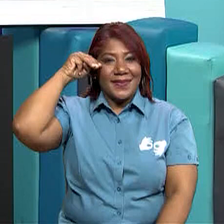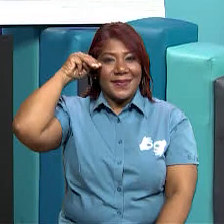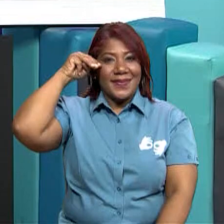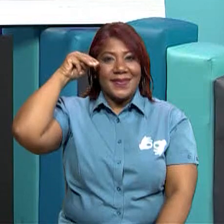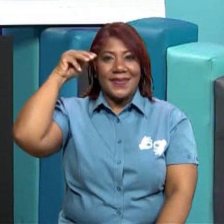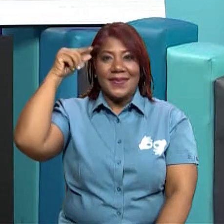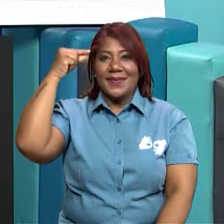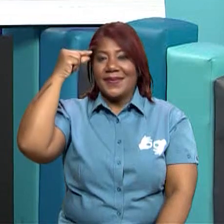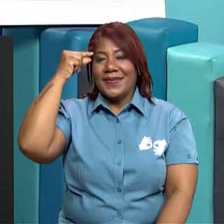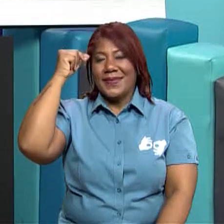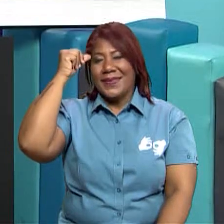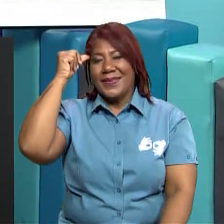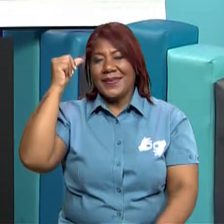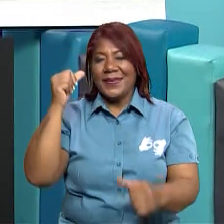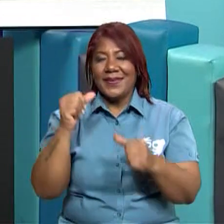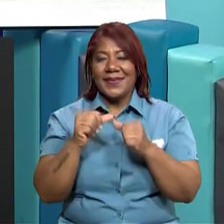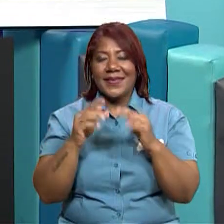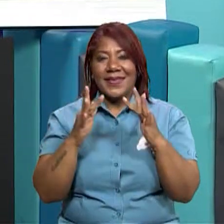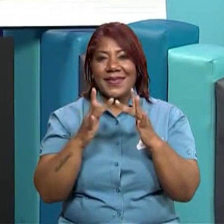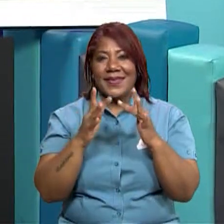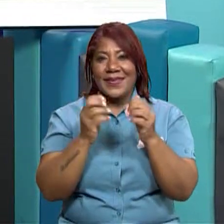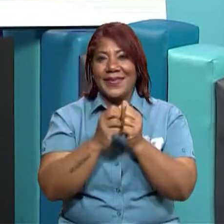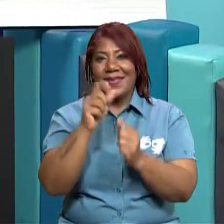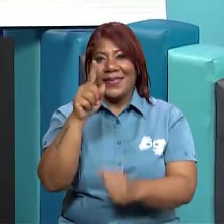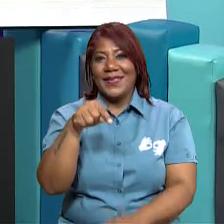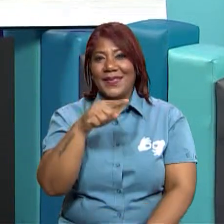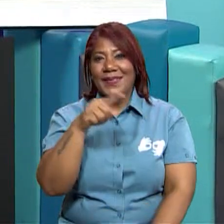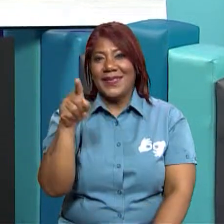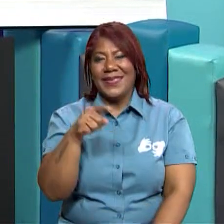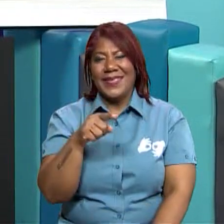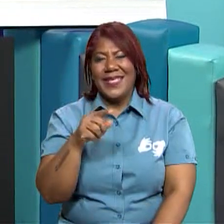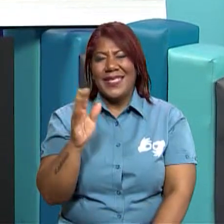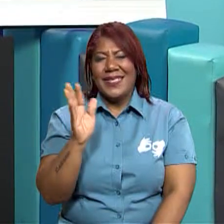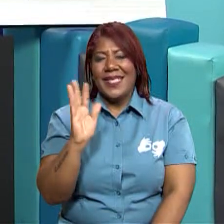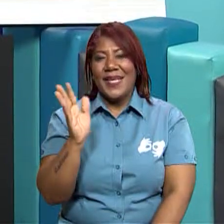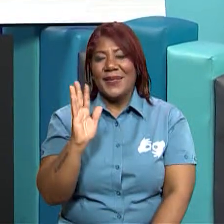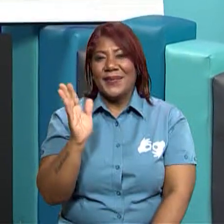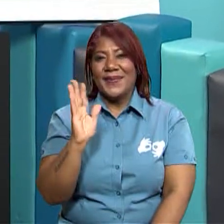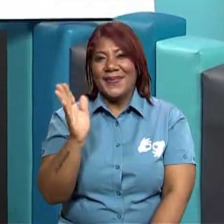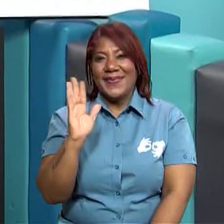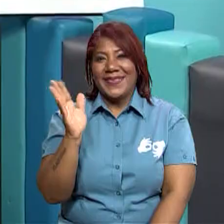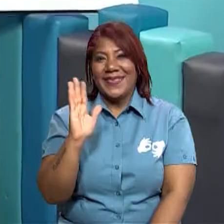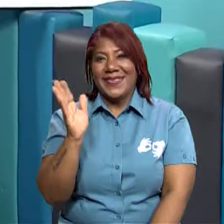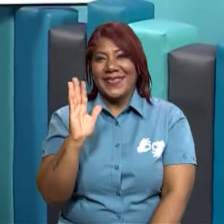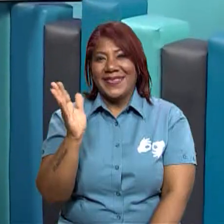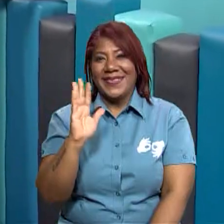la aplicación de MedConGo. Recuerda, ¡conéctate con la estrella! ¡Nos vemos!